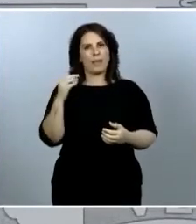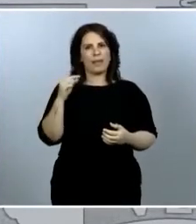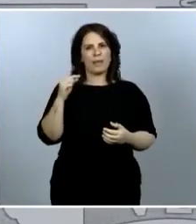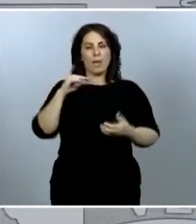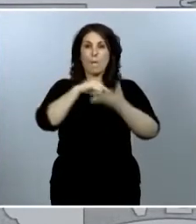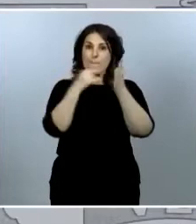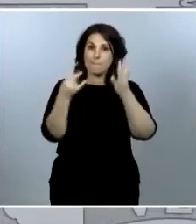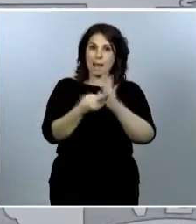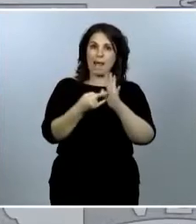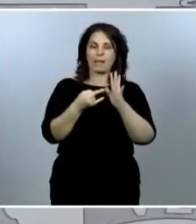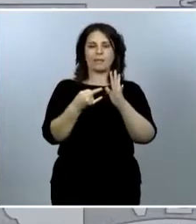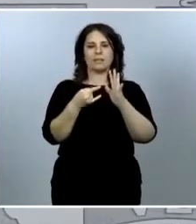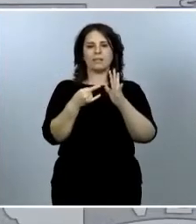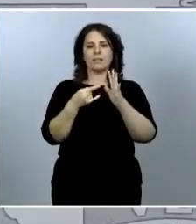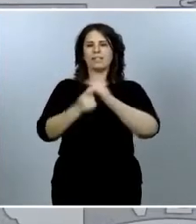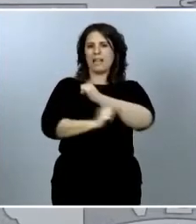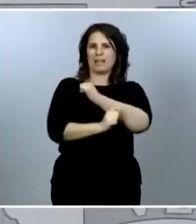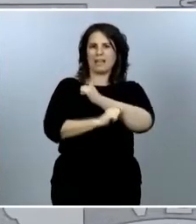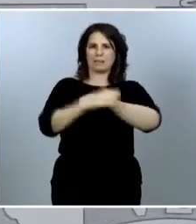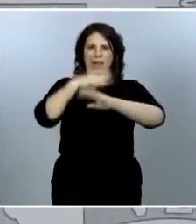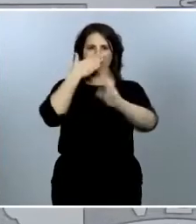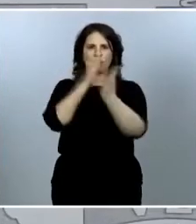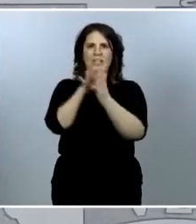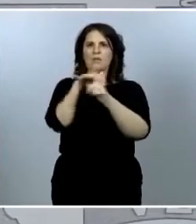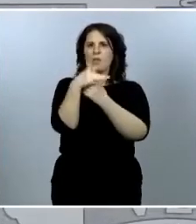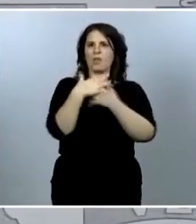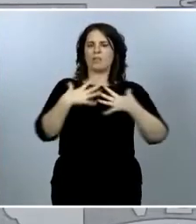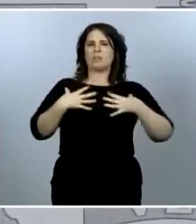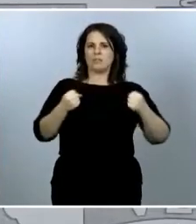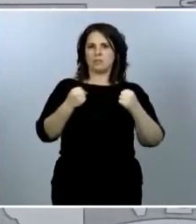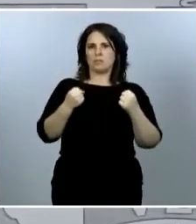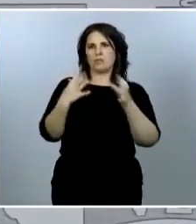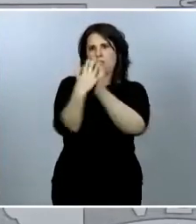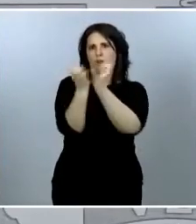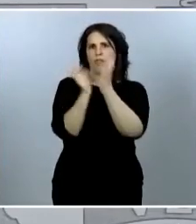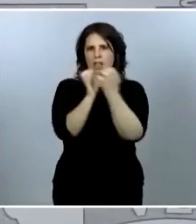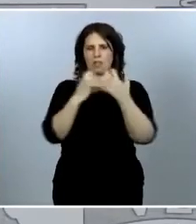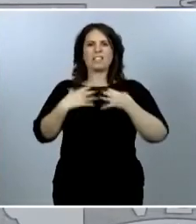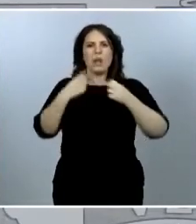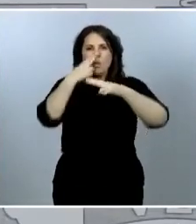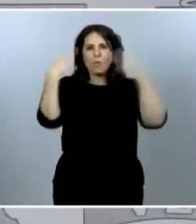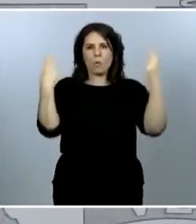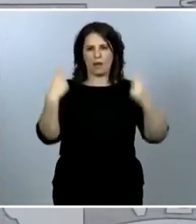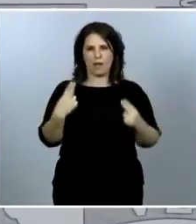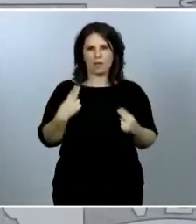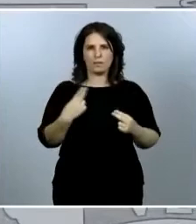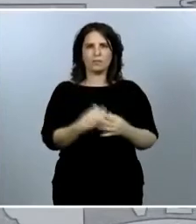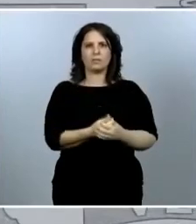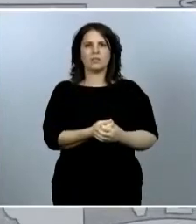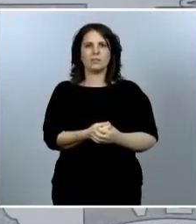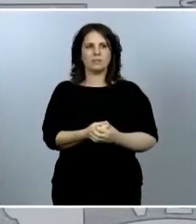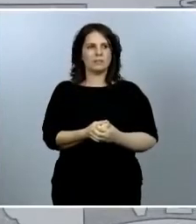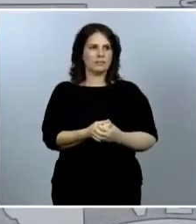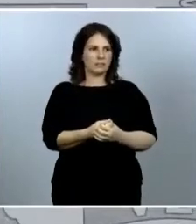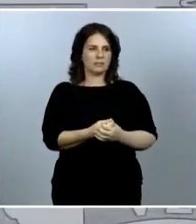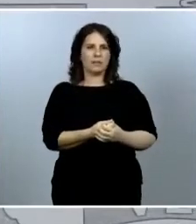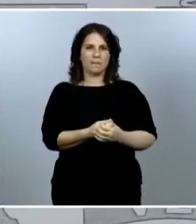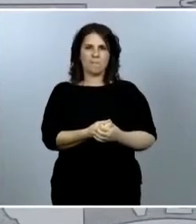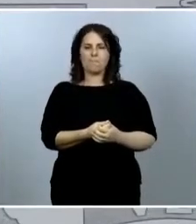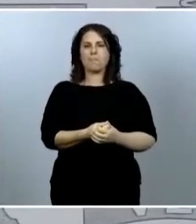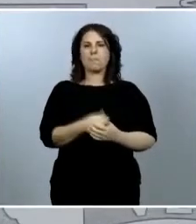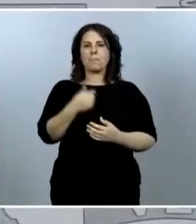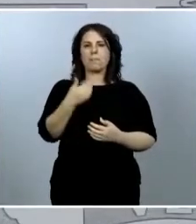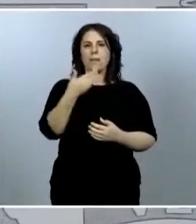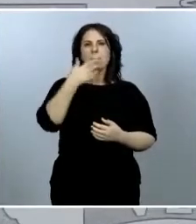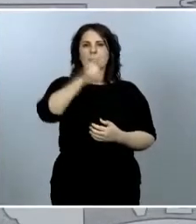afrontar emergencias sanitarias mediante actuaciones coordinadas de salud pública. Las personas de seis años en adelante tendrán la